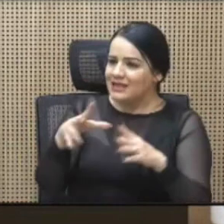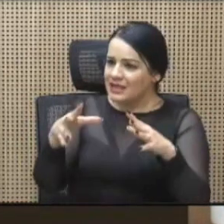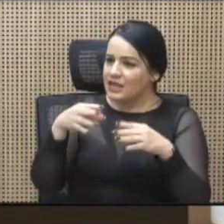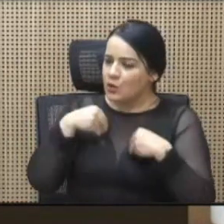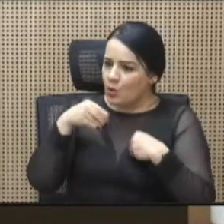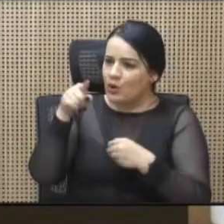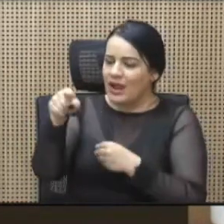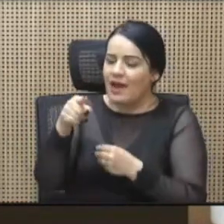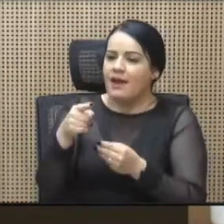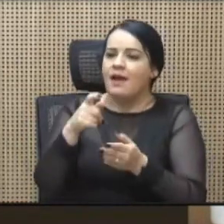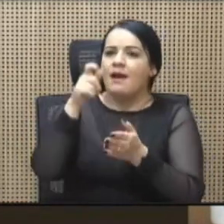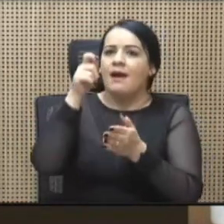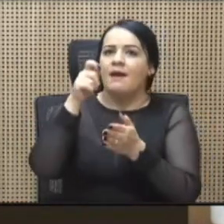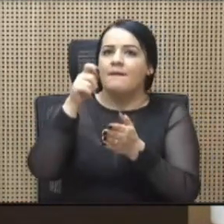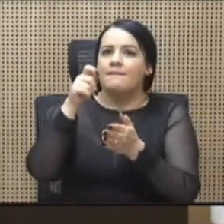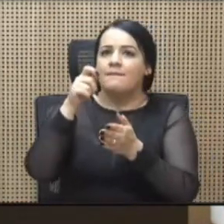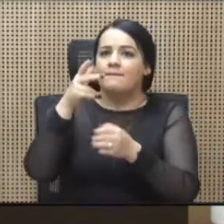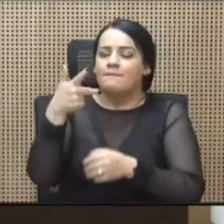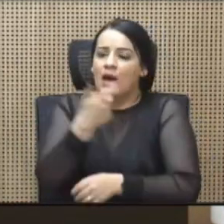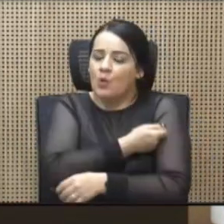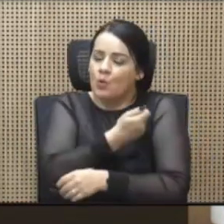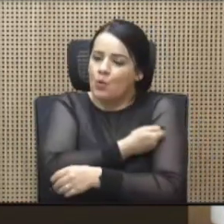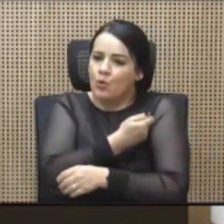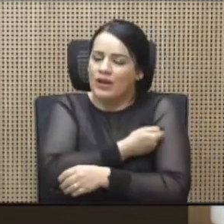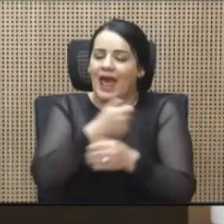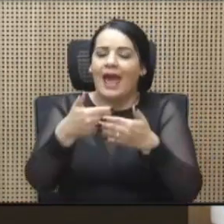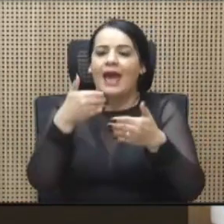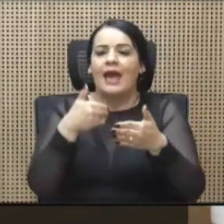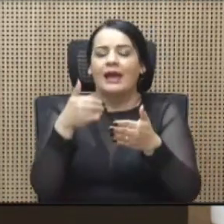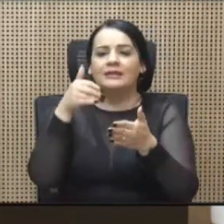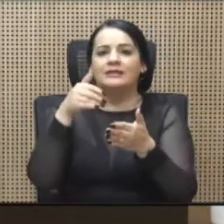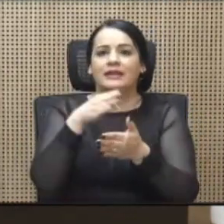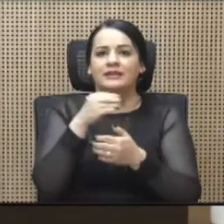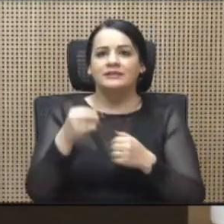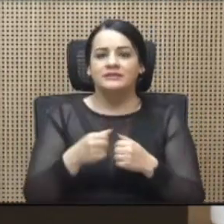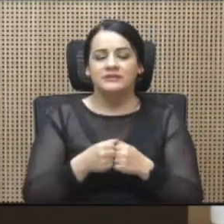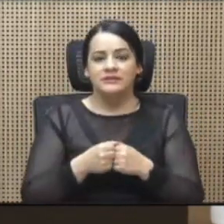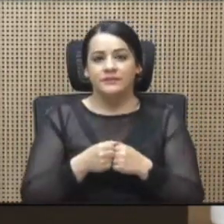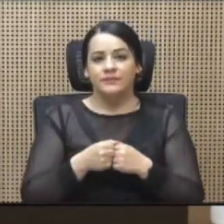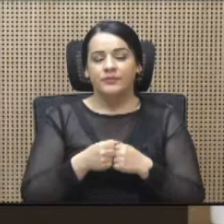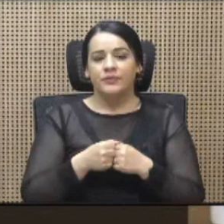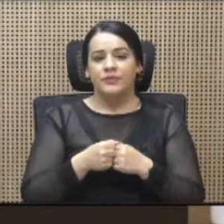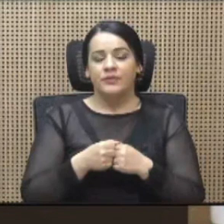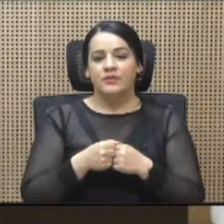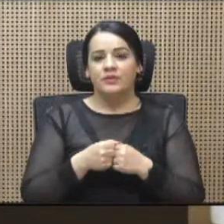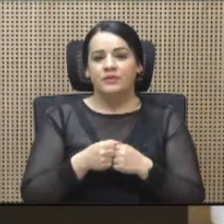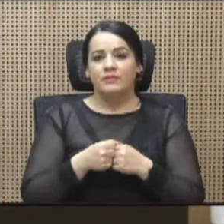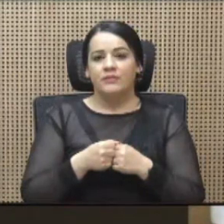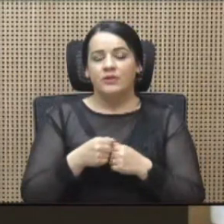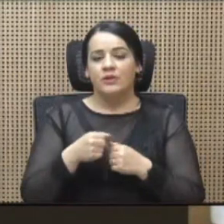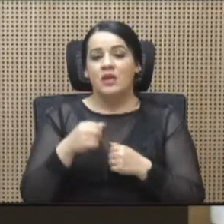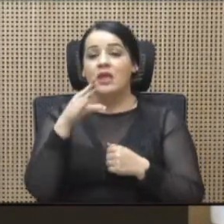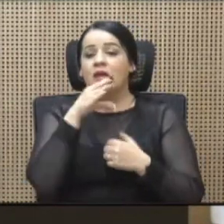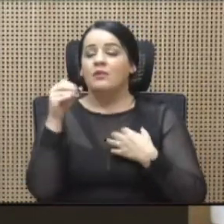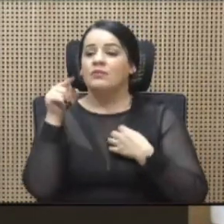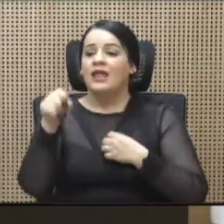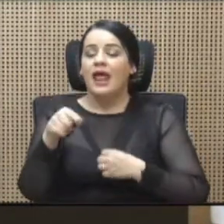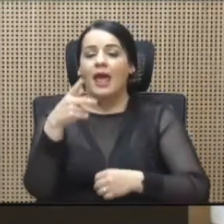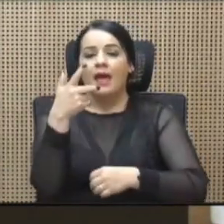OMS. Pero sigamos adelante. Pero le estoy respondiendo, le estoy respondiendo. Ustedes que la nueva adquisición de las vacunas nos llevó a un colapso de la caja.